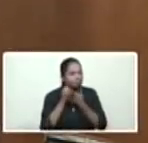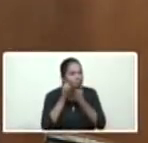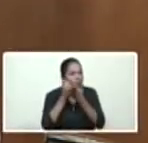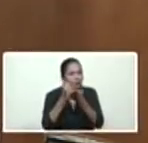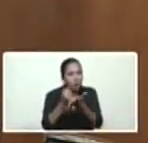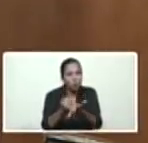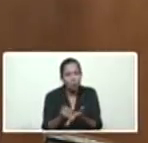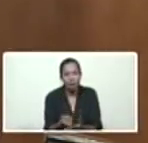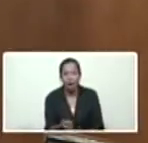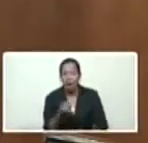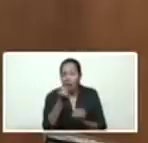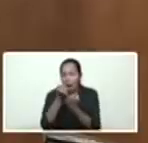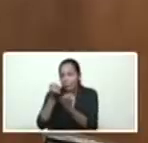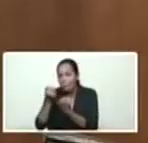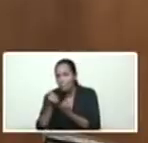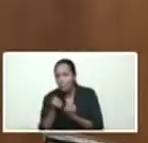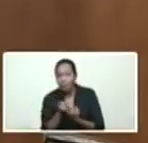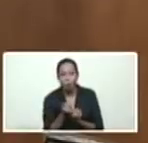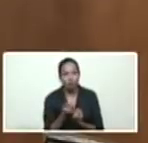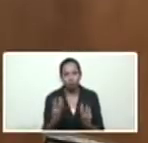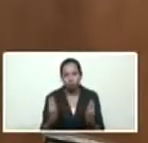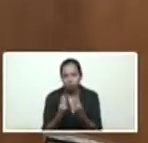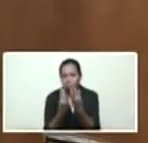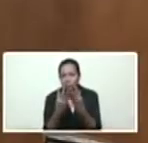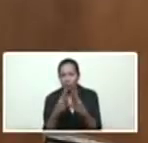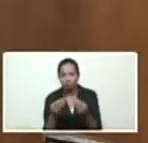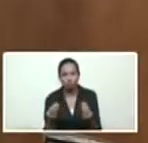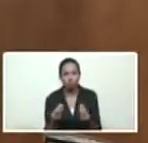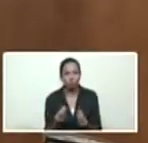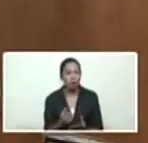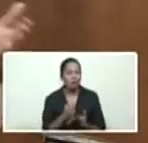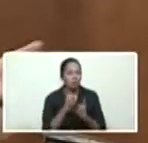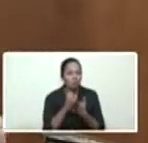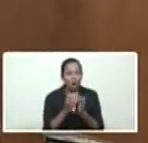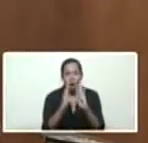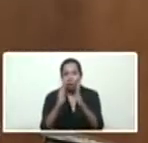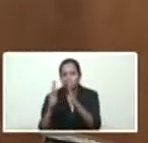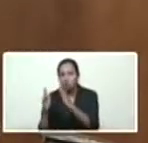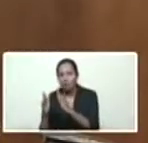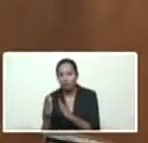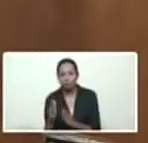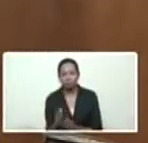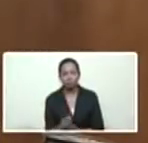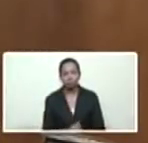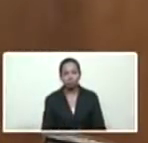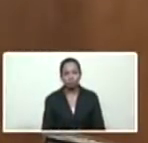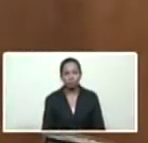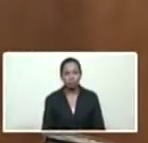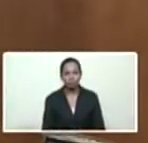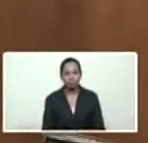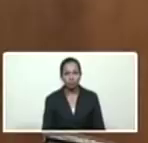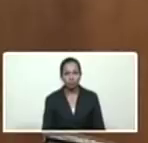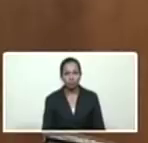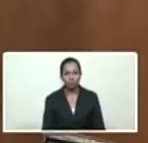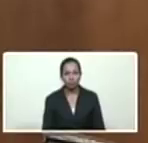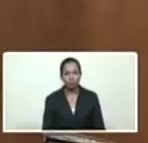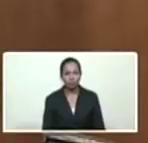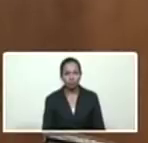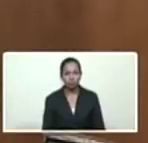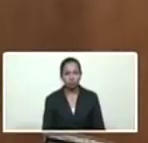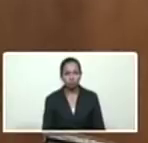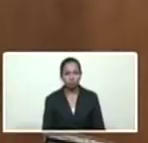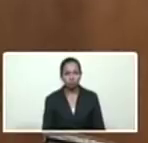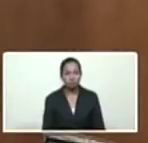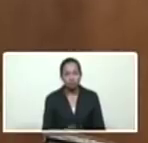el apoyo permanente, el apoyo mutuo, la colaboración, la organización del poder popular. Donde debe privar la